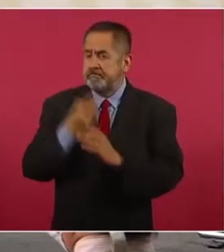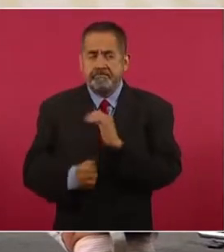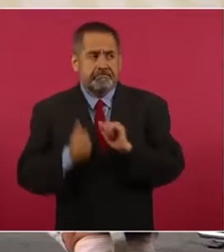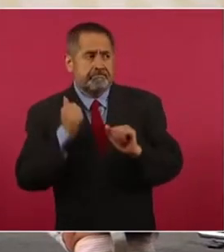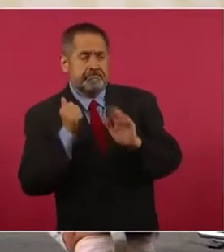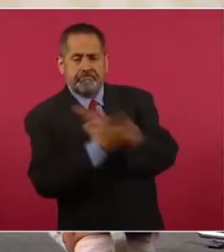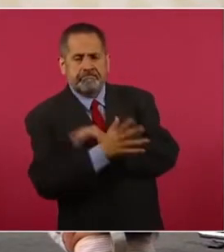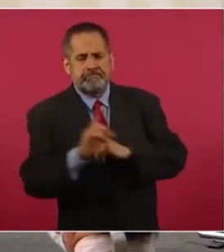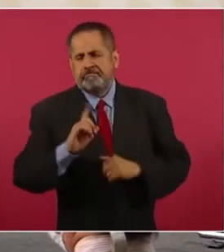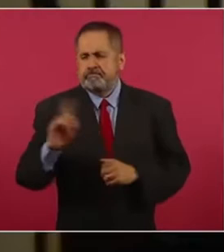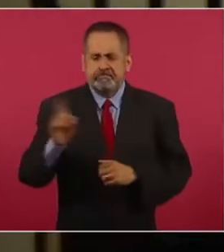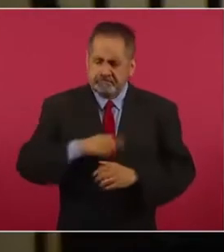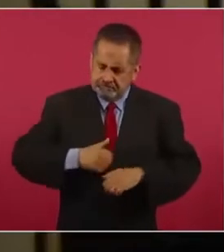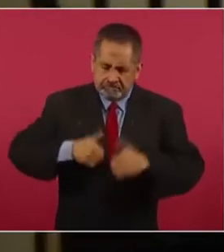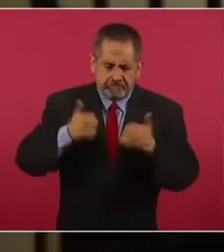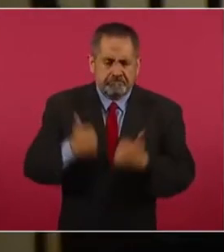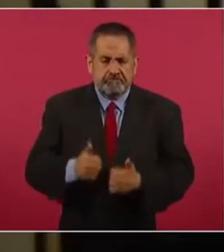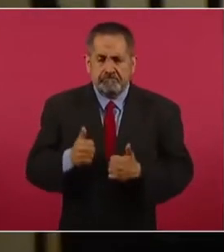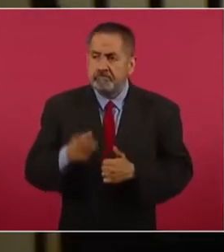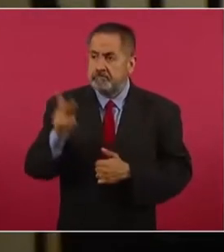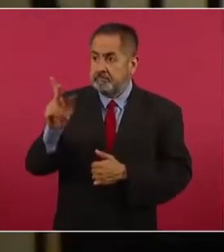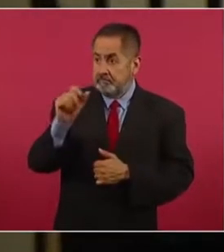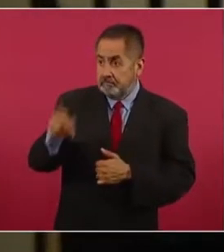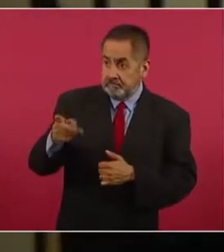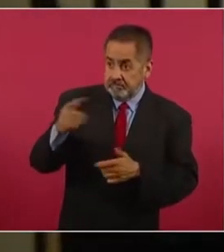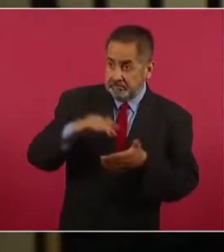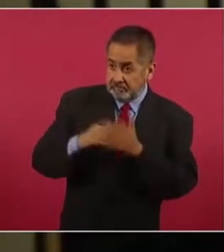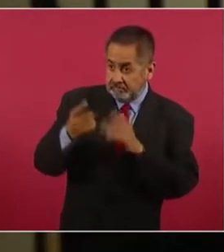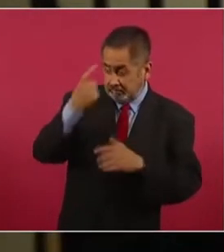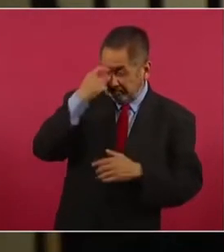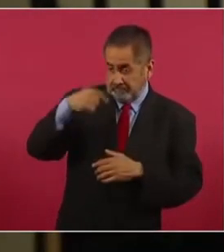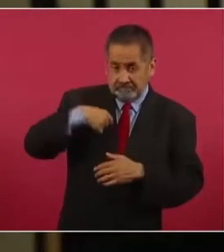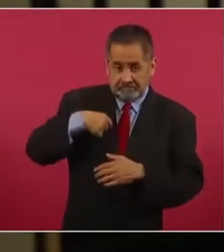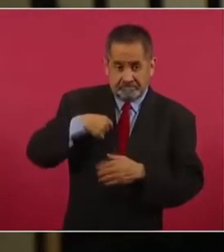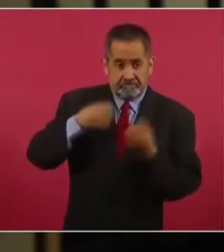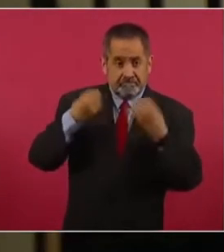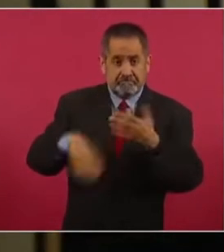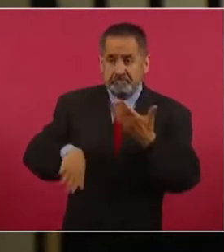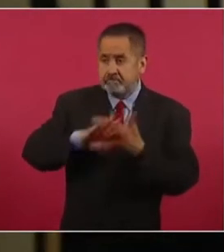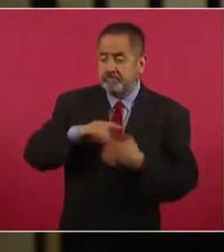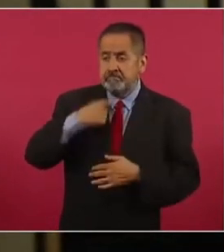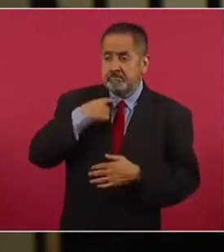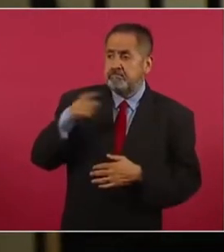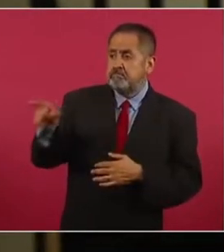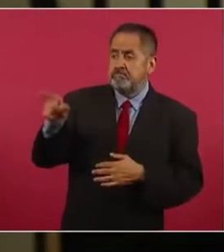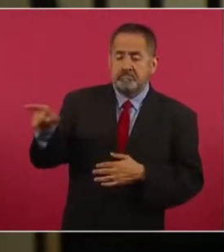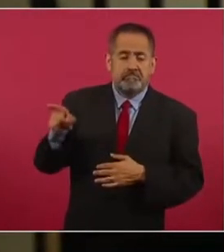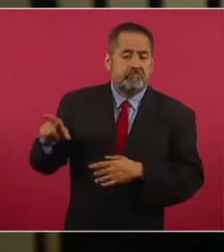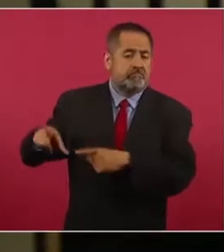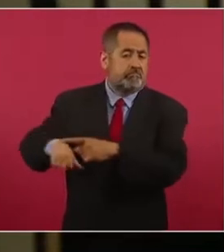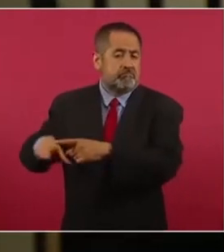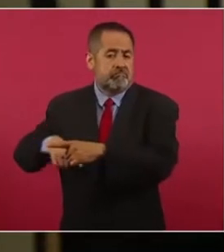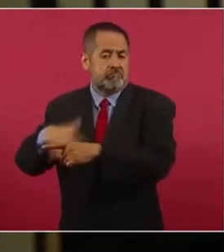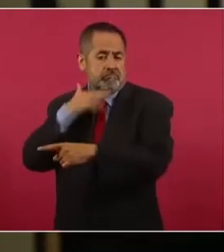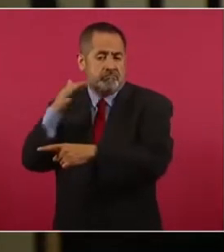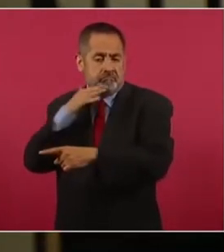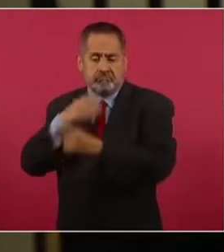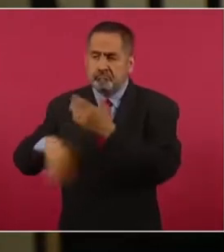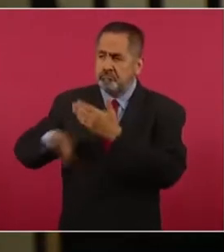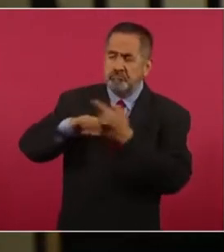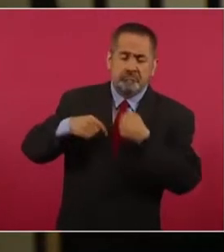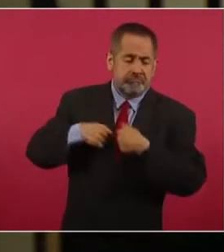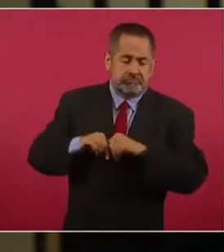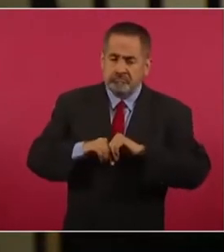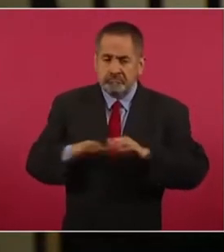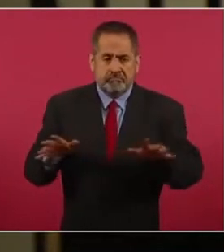no voy a ser parte de esta estrategia para perjudicarme. Alude a su gobierno, lo tilda de un gobierno corrupto y